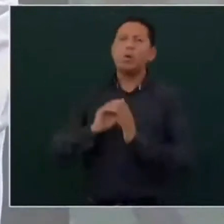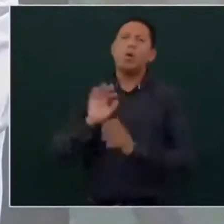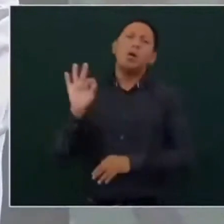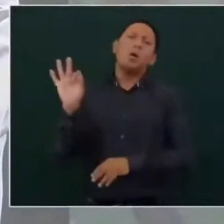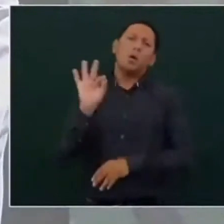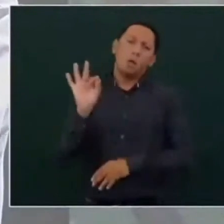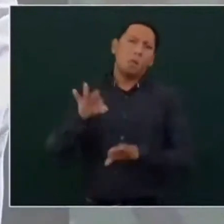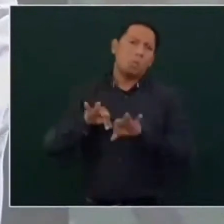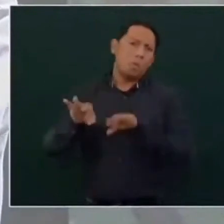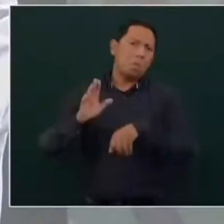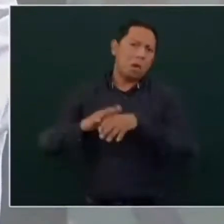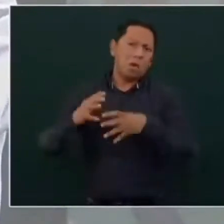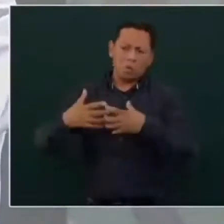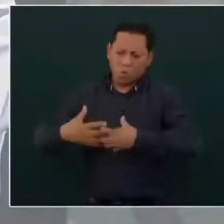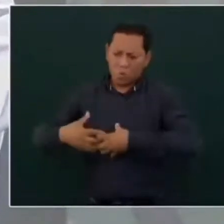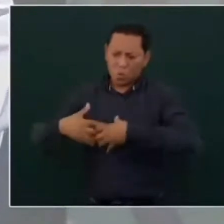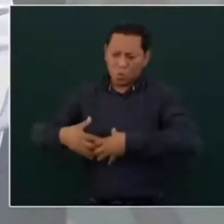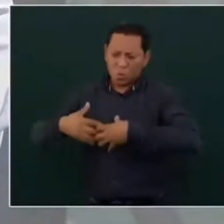más.